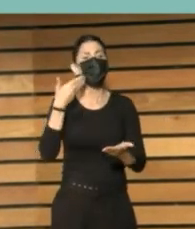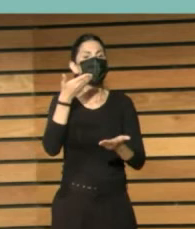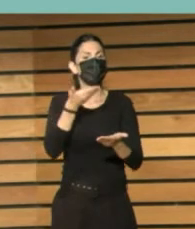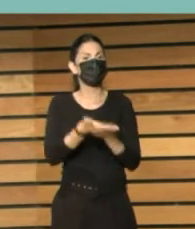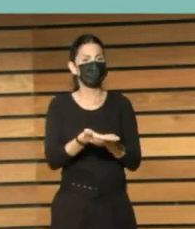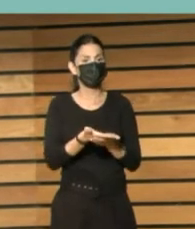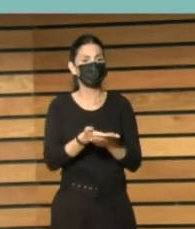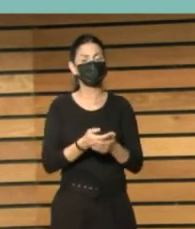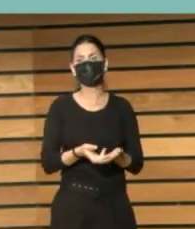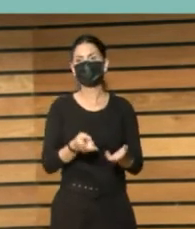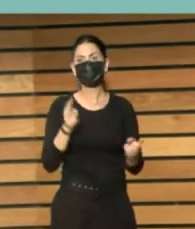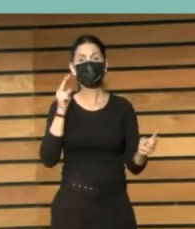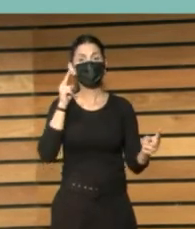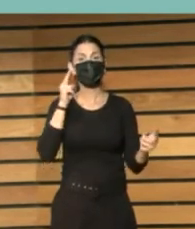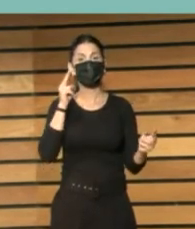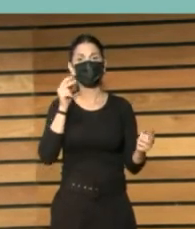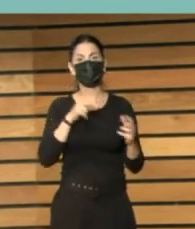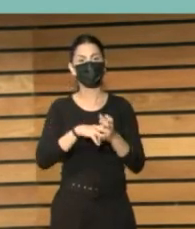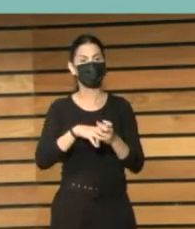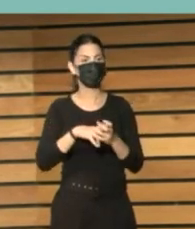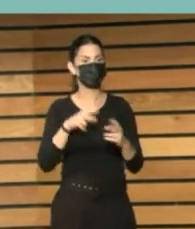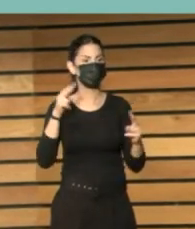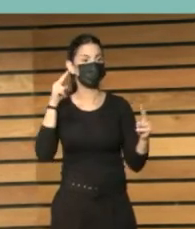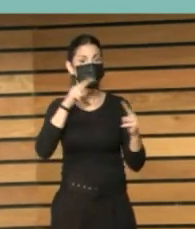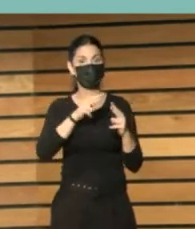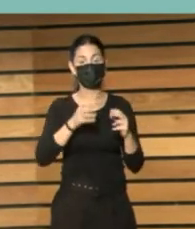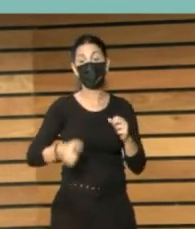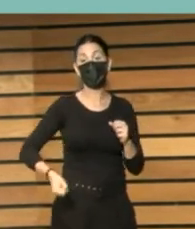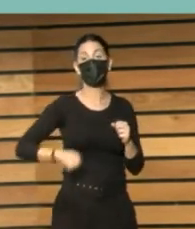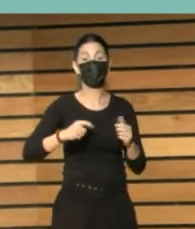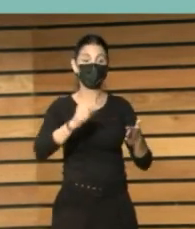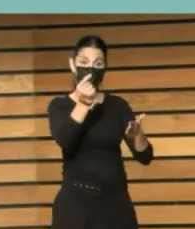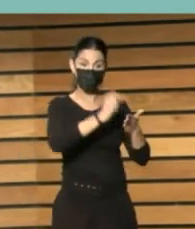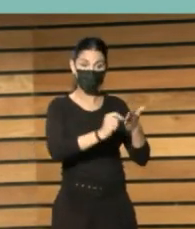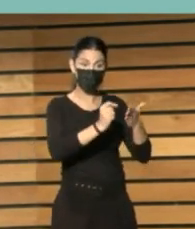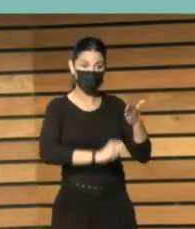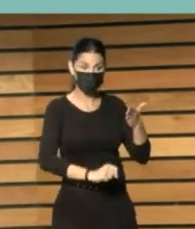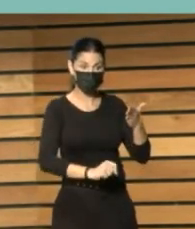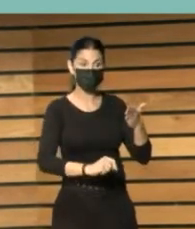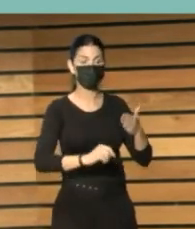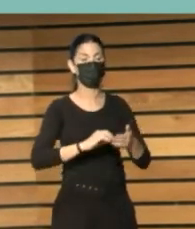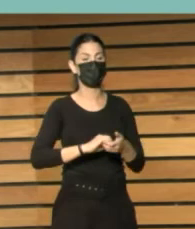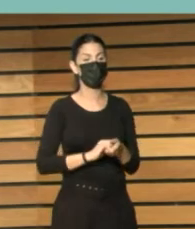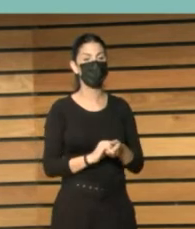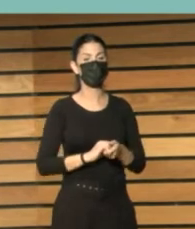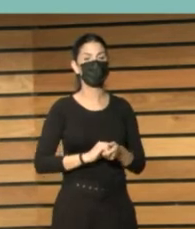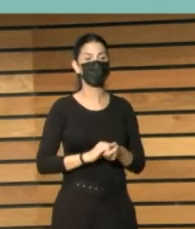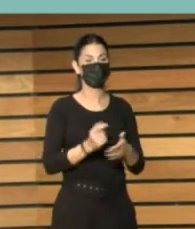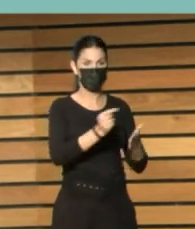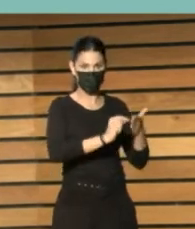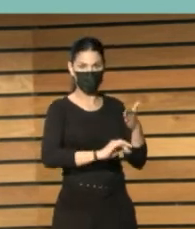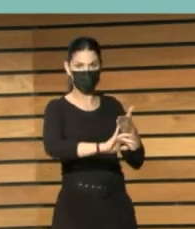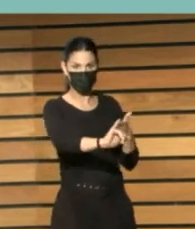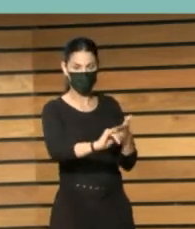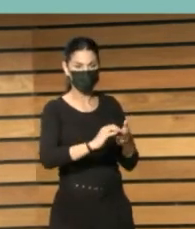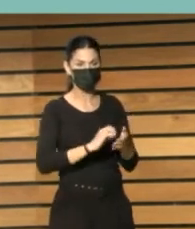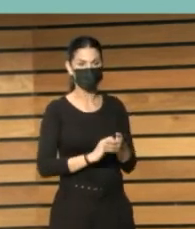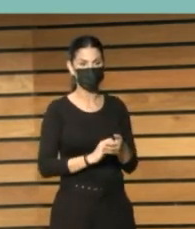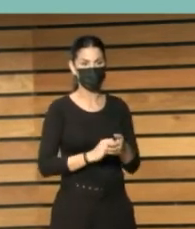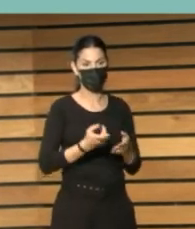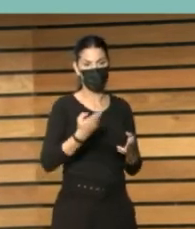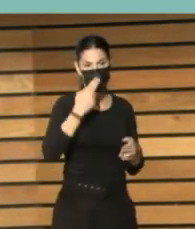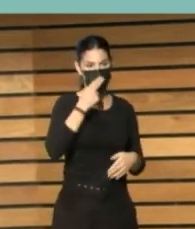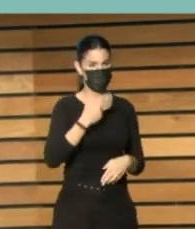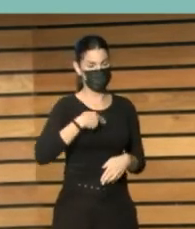escritorio. Es importante. Llevasse una bolsa, un cuaderno. Este vino, pues, con hora canaria. Tarde, pero tenemos cuaderno. Y es muy chulo, además.